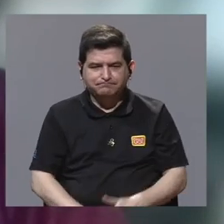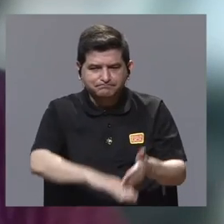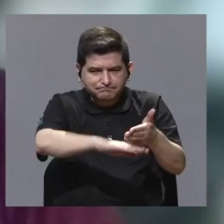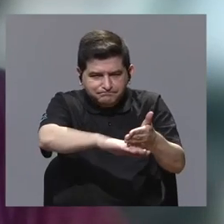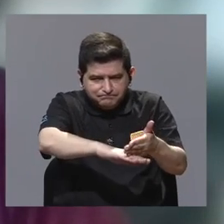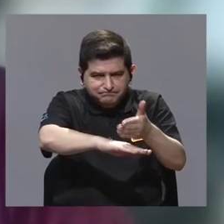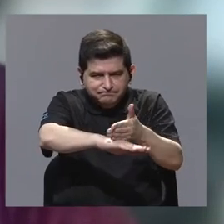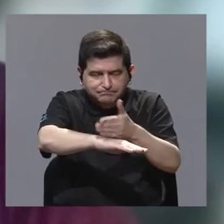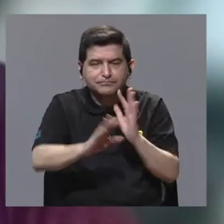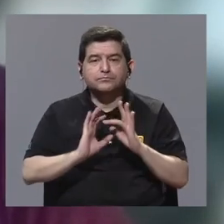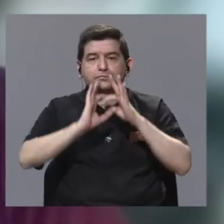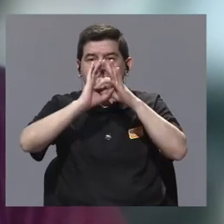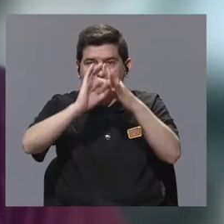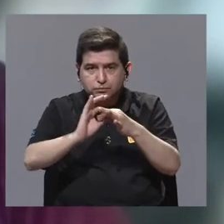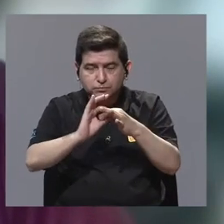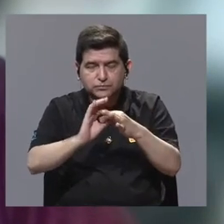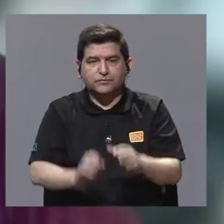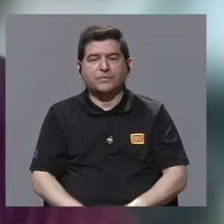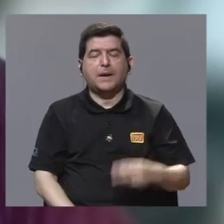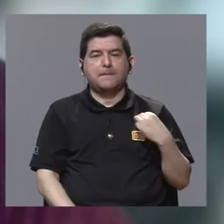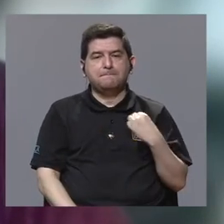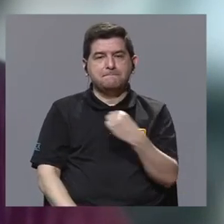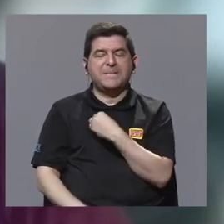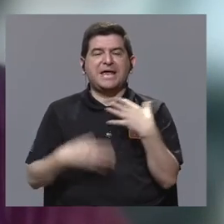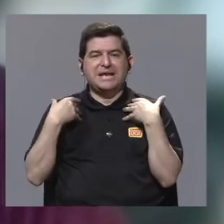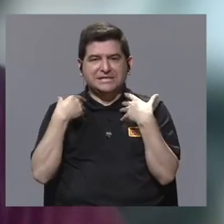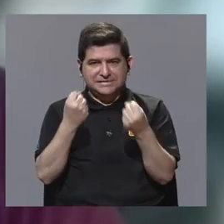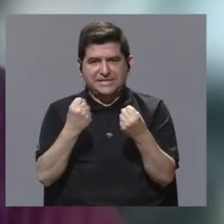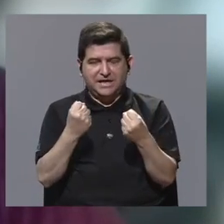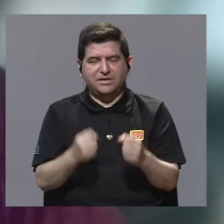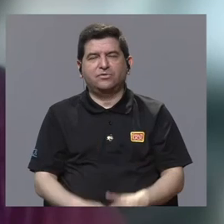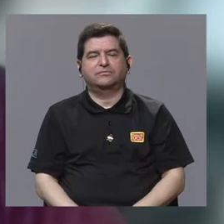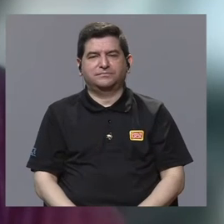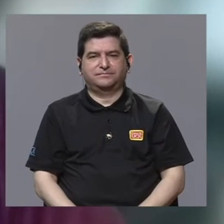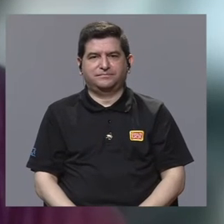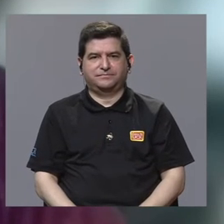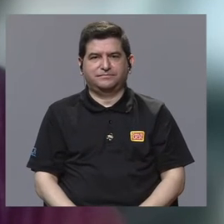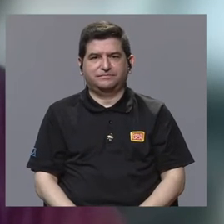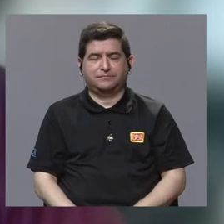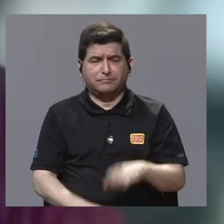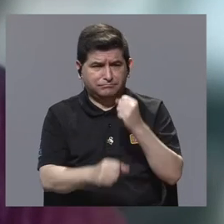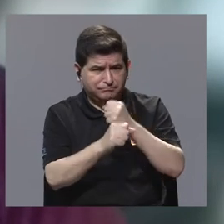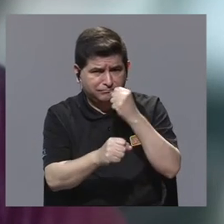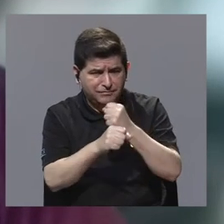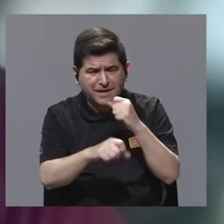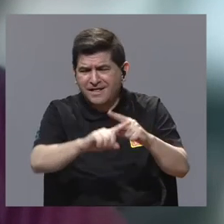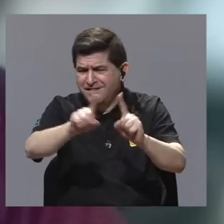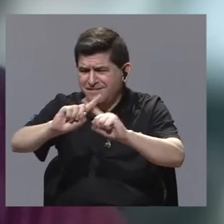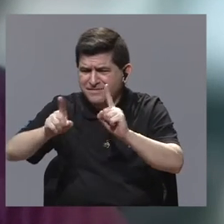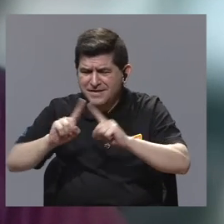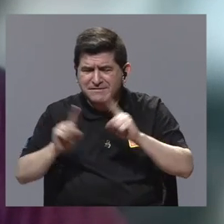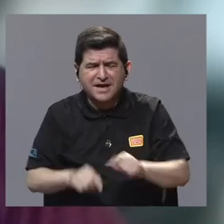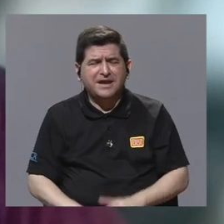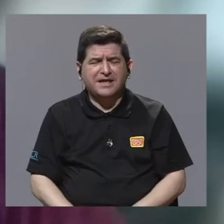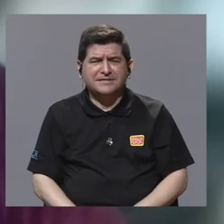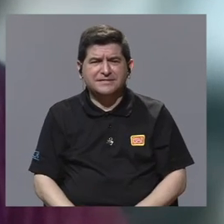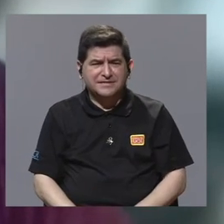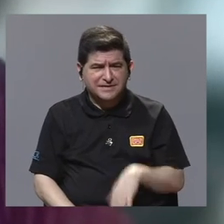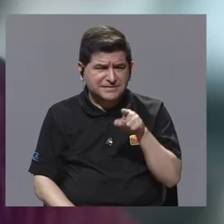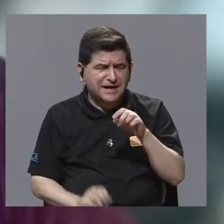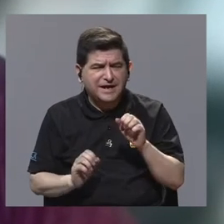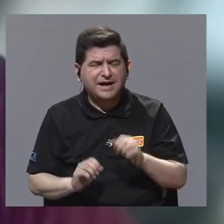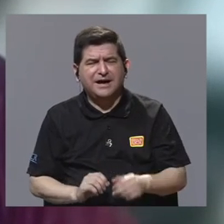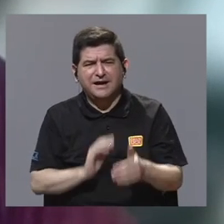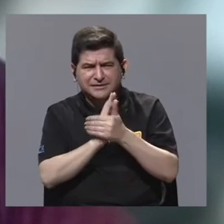caminando de la mano con el Ministerio de Salud, básicamente. Estamos trabajando en las diferentes habilitaciones